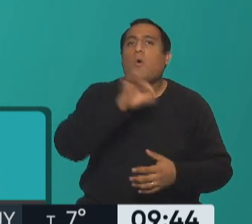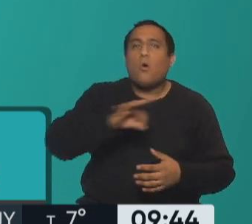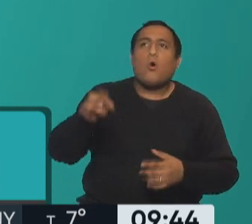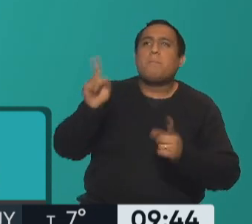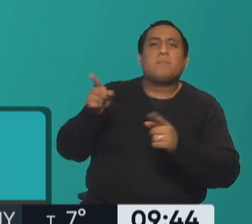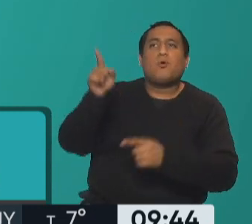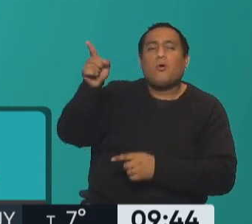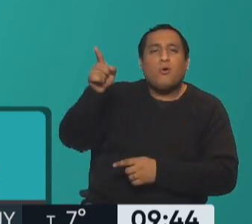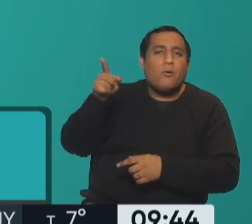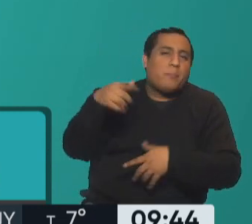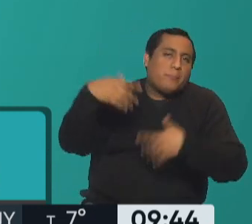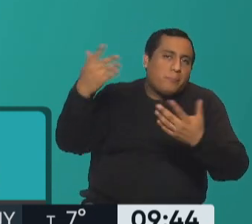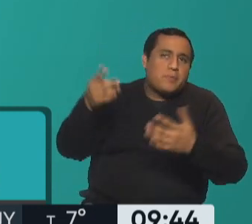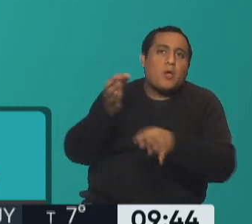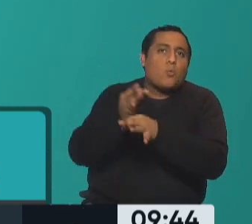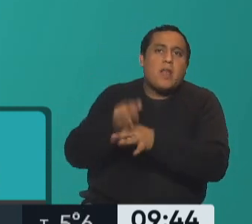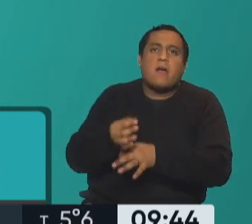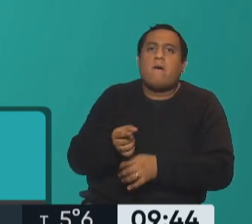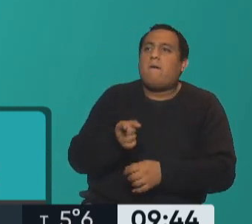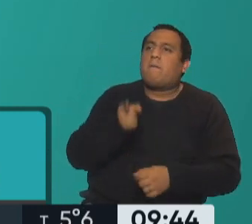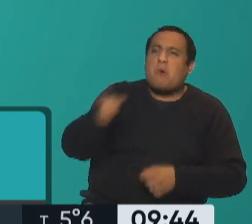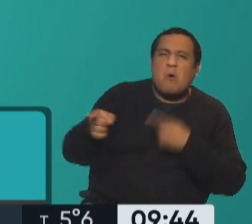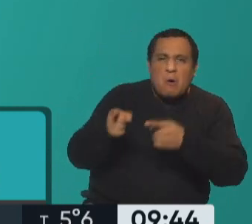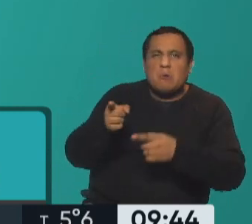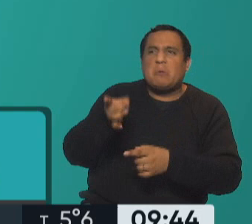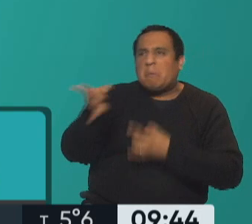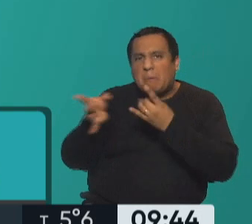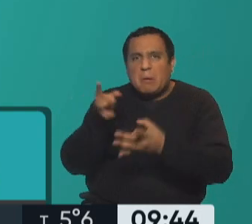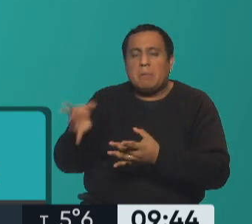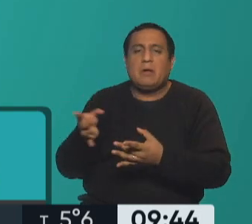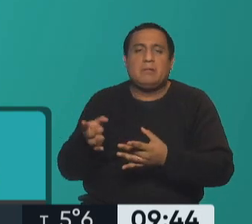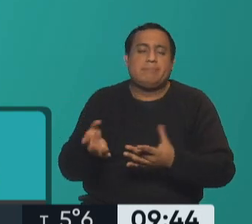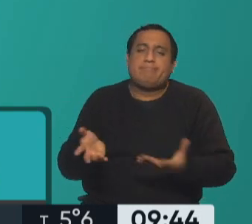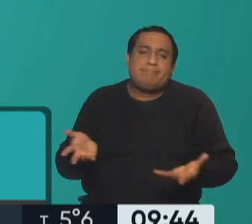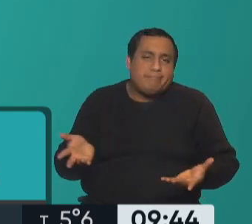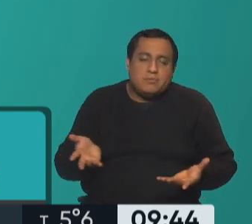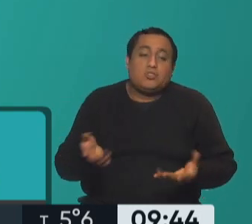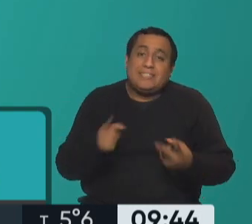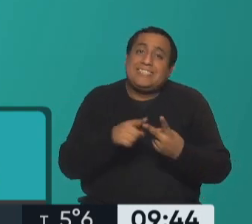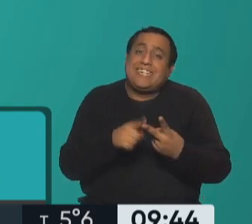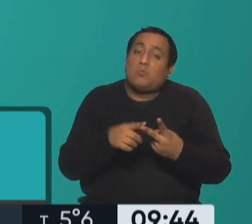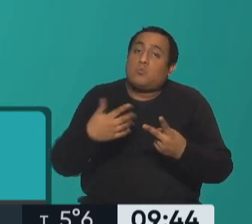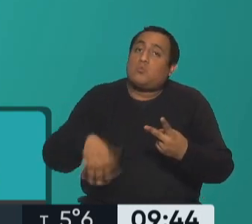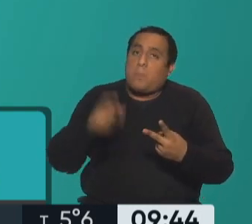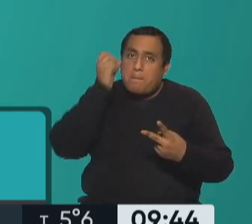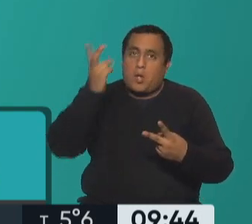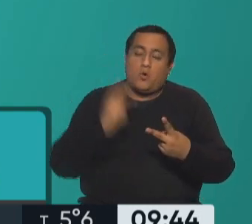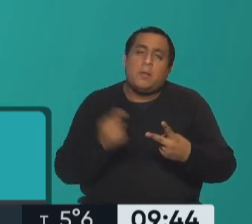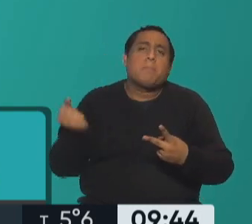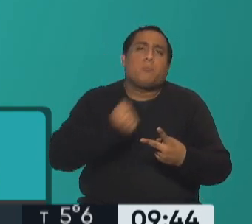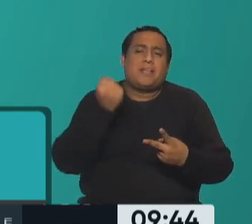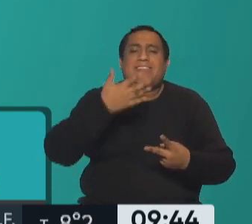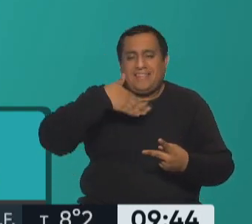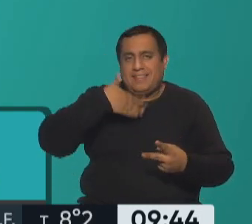en su casa no pueden hacer nada, pero sí pueden hacer activamente eso mismo afuera. Por eso es muy importante entender. Lo